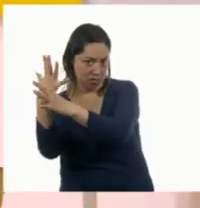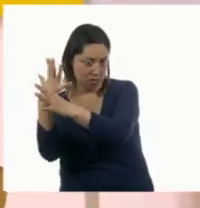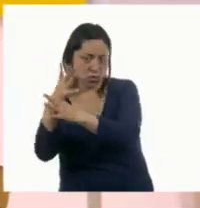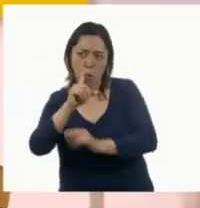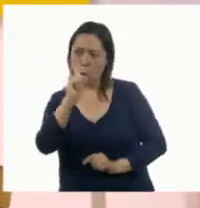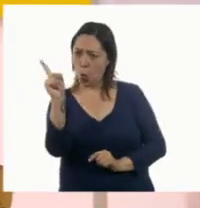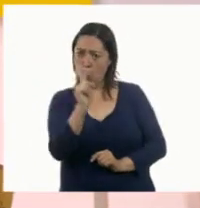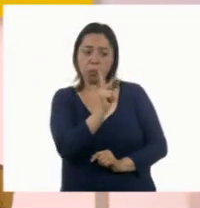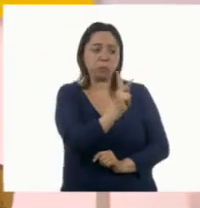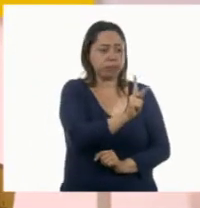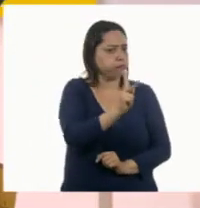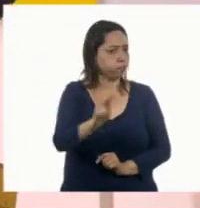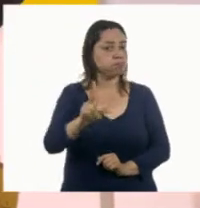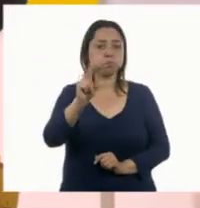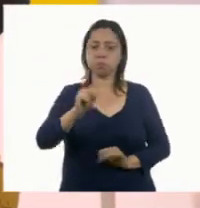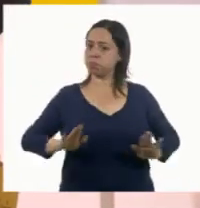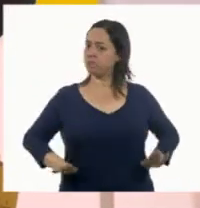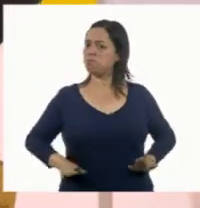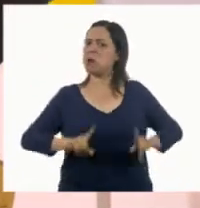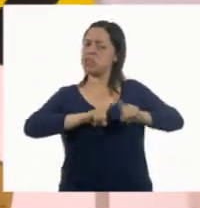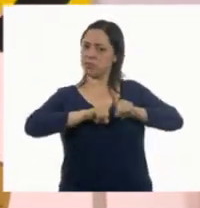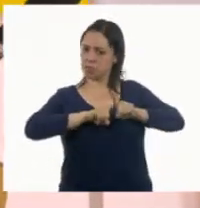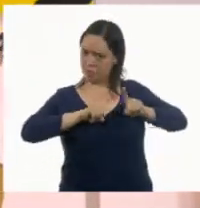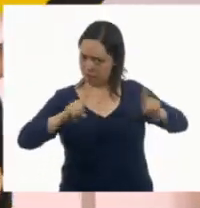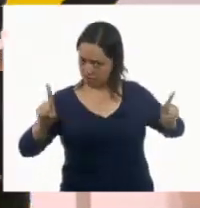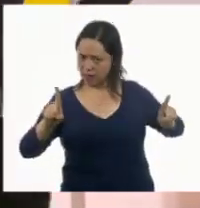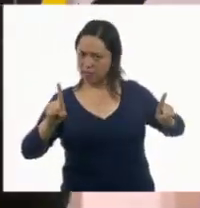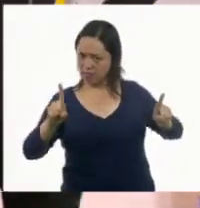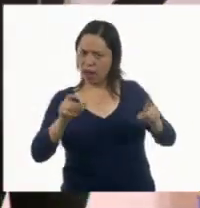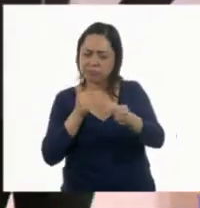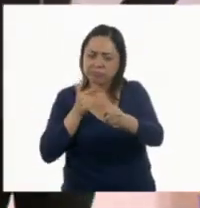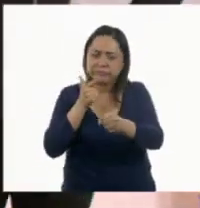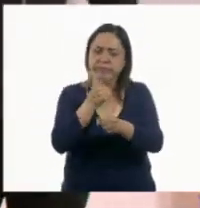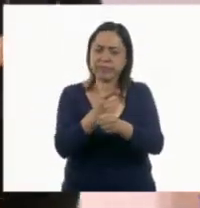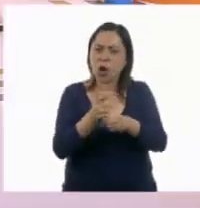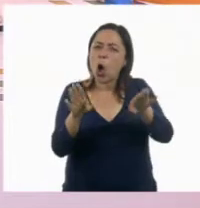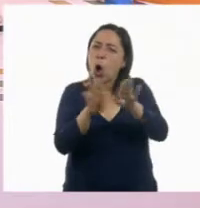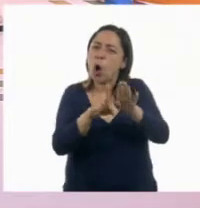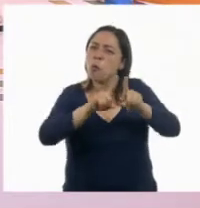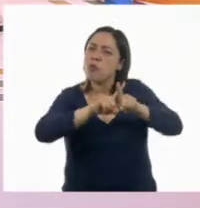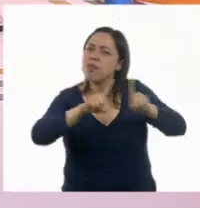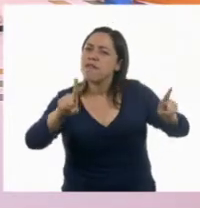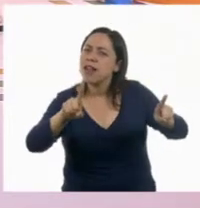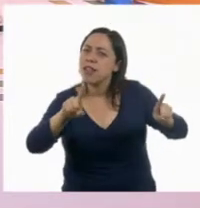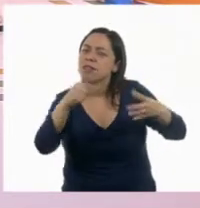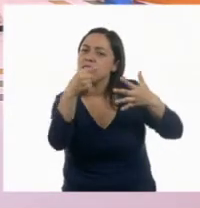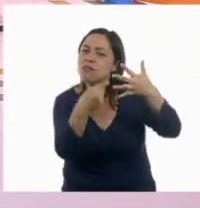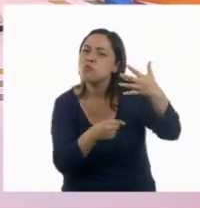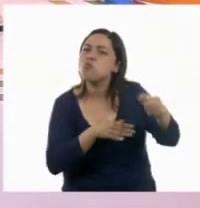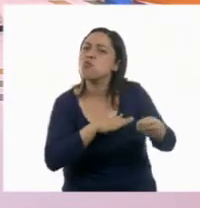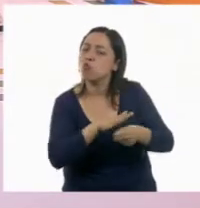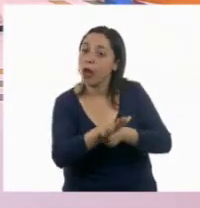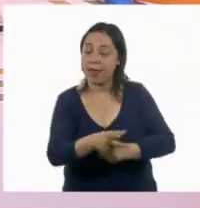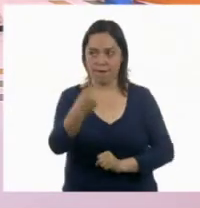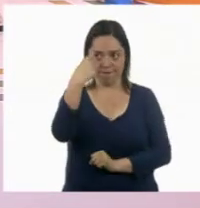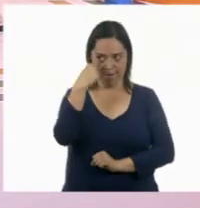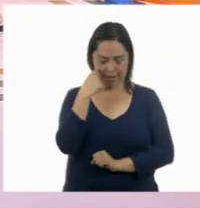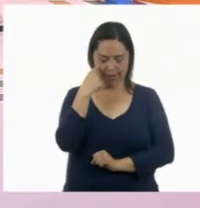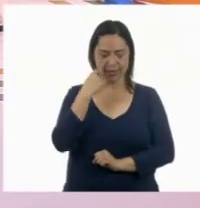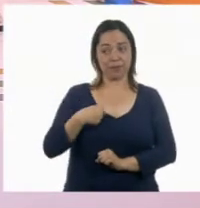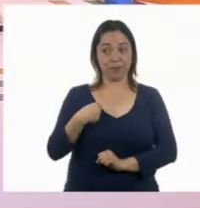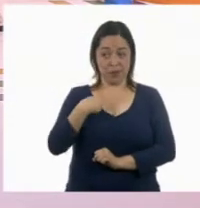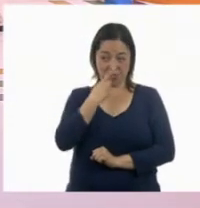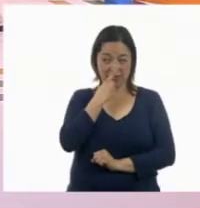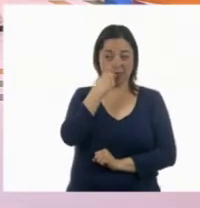son diferentes. A ver, vamos a averiguar en qué son diferentes, ¿va? Primero que nada, te voy a decir unas